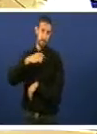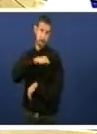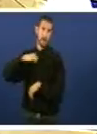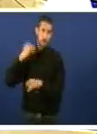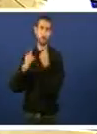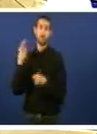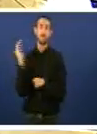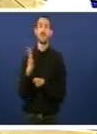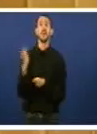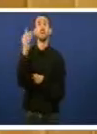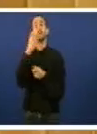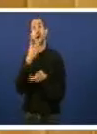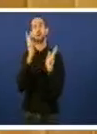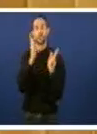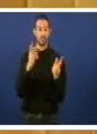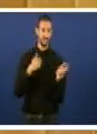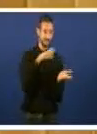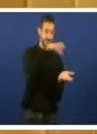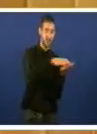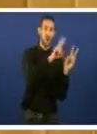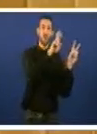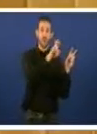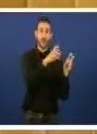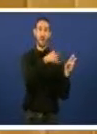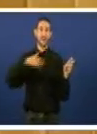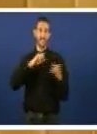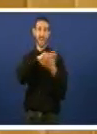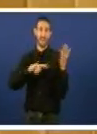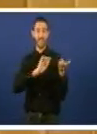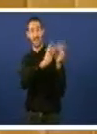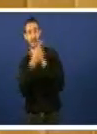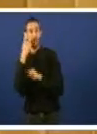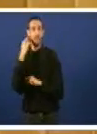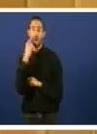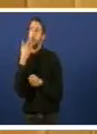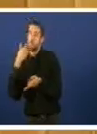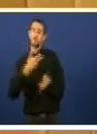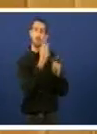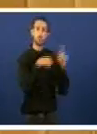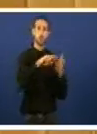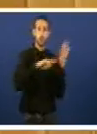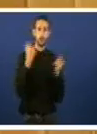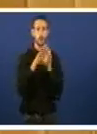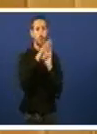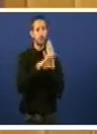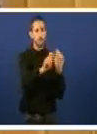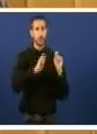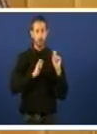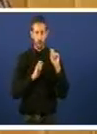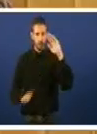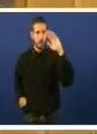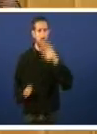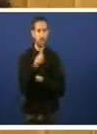da conversión da de Nova Caixa Galicia en banco autorizada pola xunta de Galicia en condicións que fan inviável a obra social,